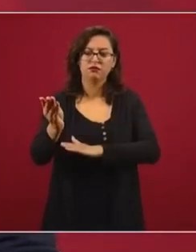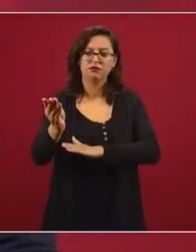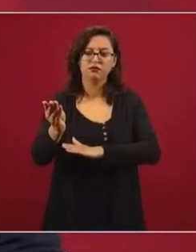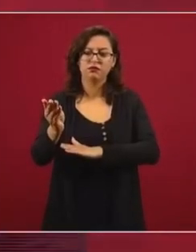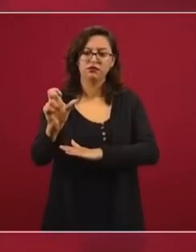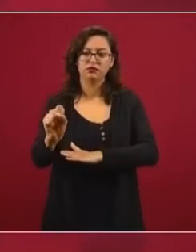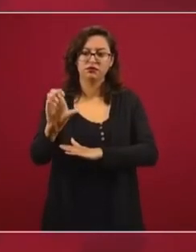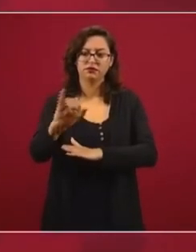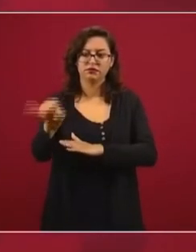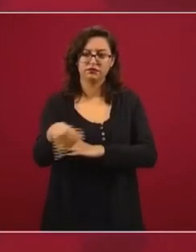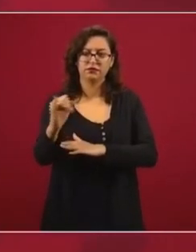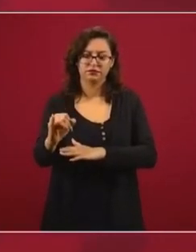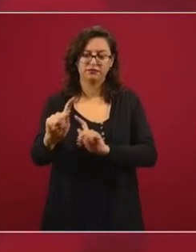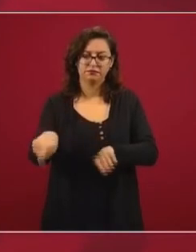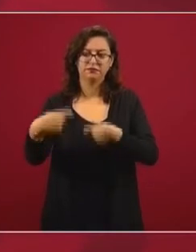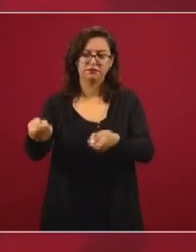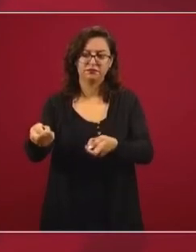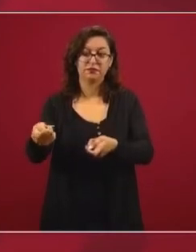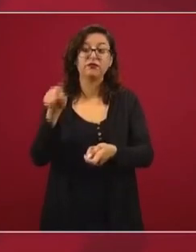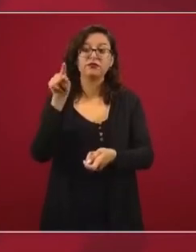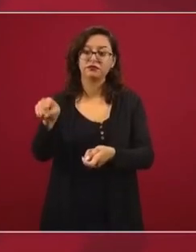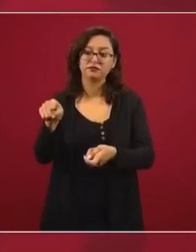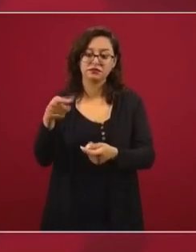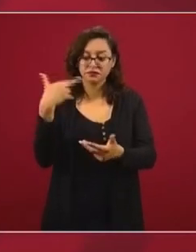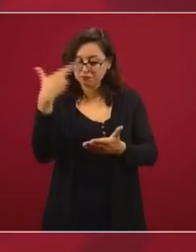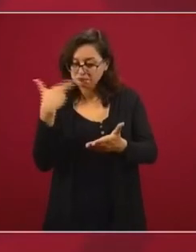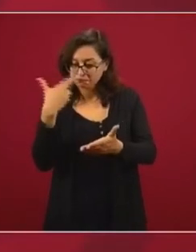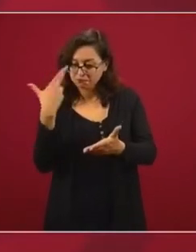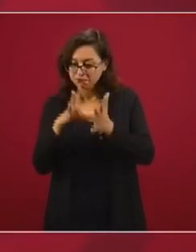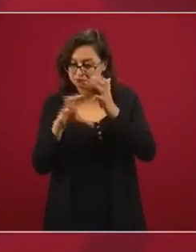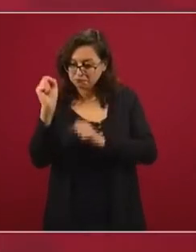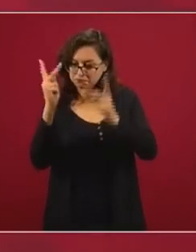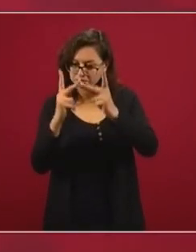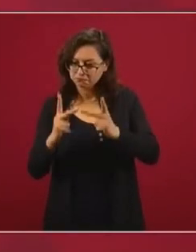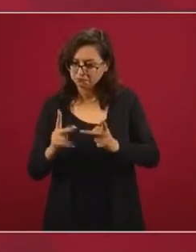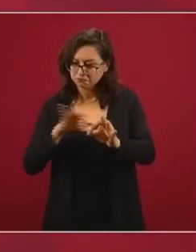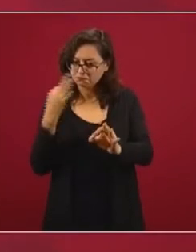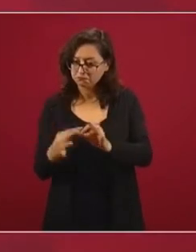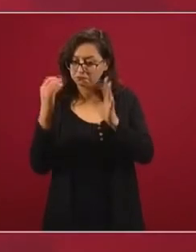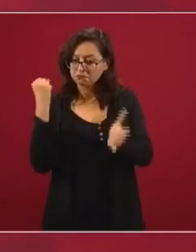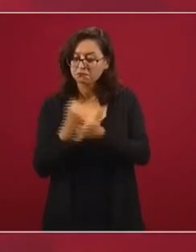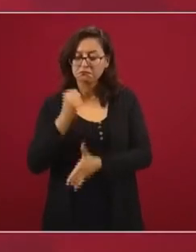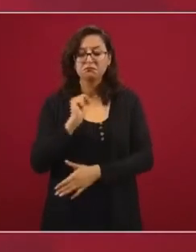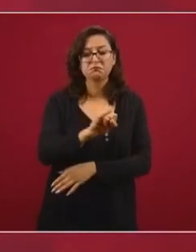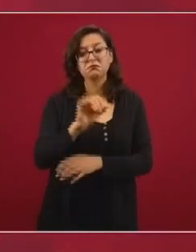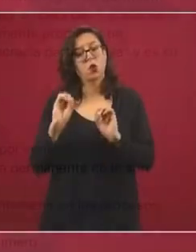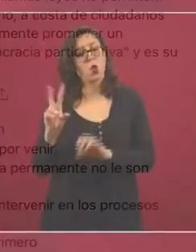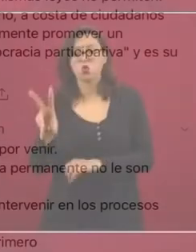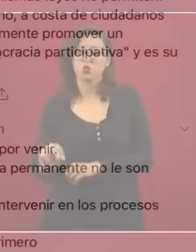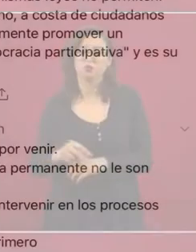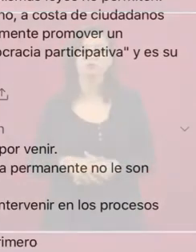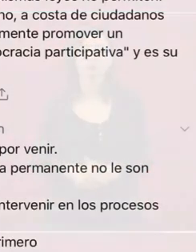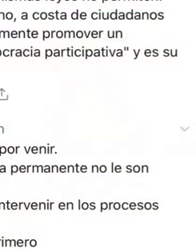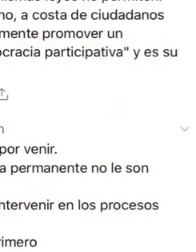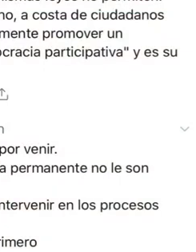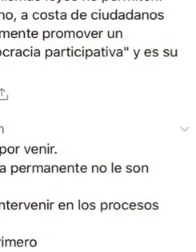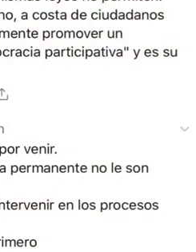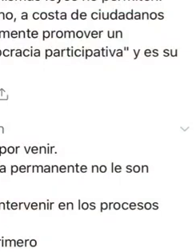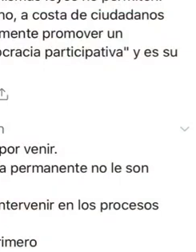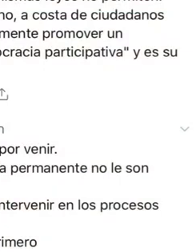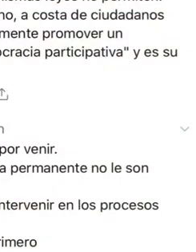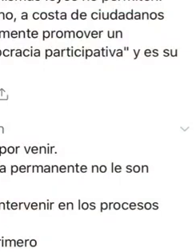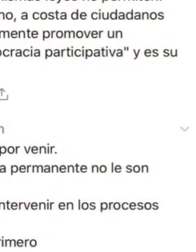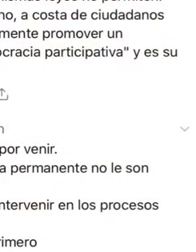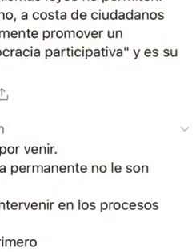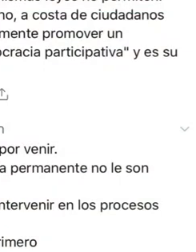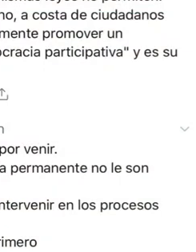A la Suprema Corte de Justicia. Y ahí se decide si se cumple con los requisitos y si es constitucional la consulta. Y luego de esa